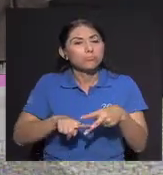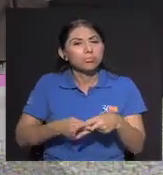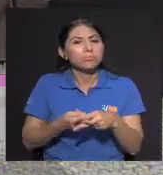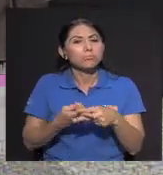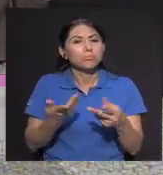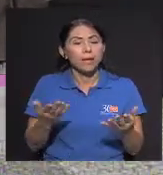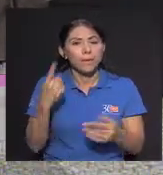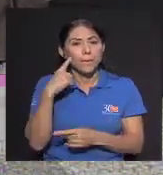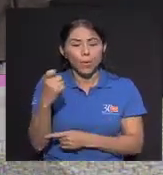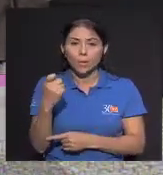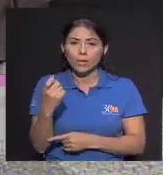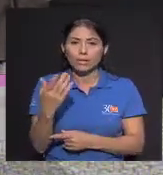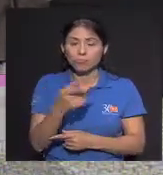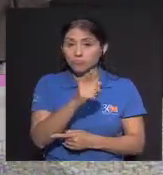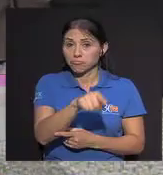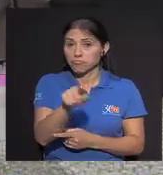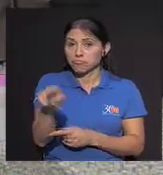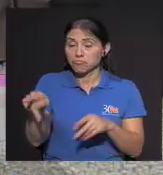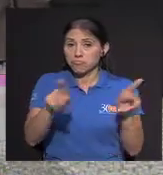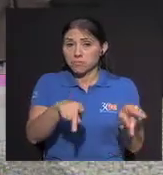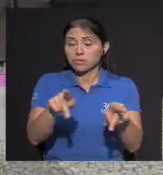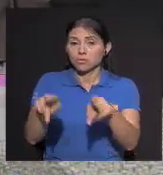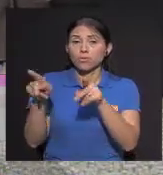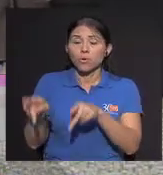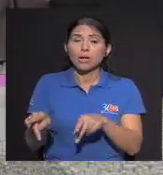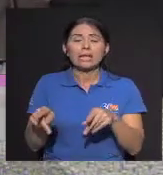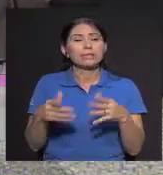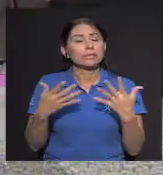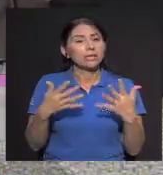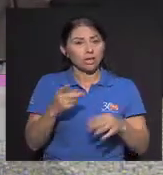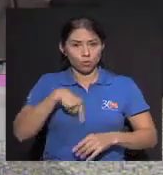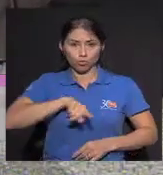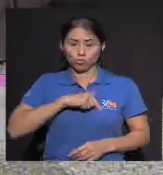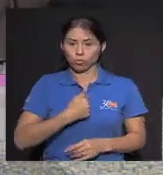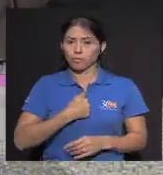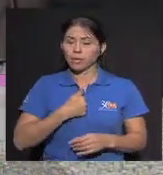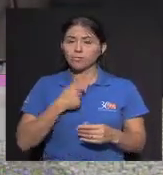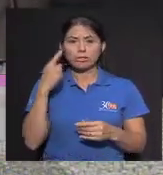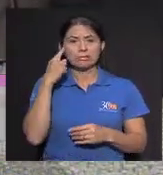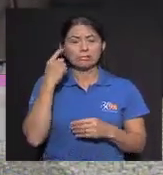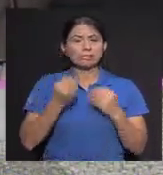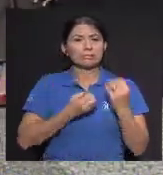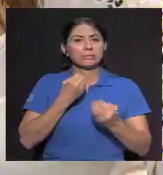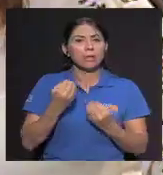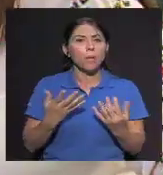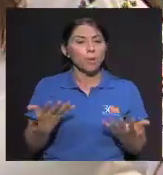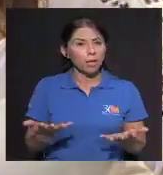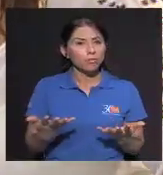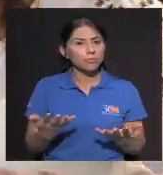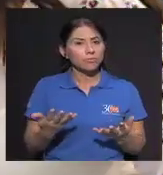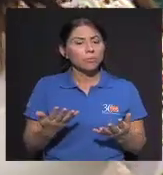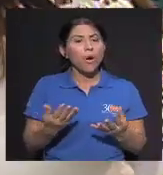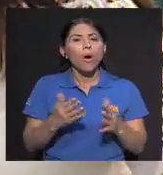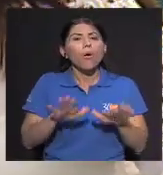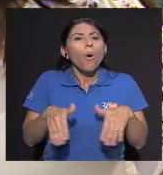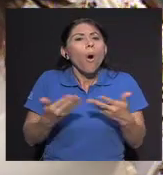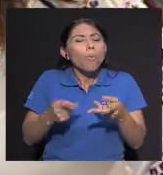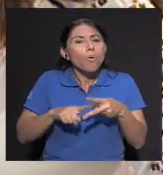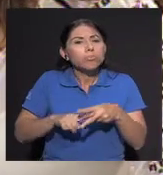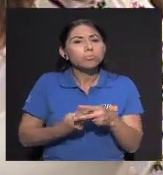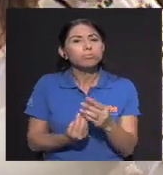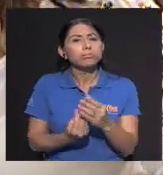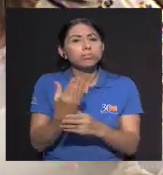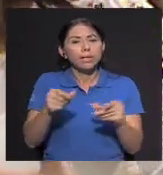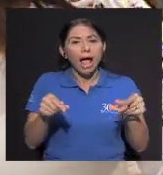¿Verdad, Pablo? Porque ha sido como también una de las inquietudes que hemos tenido A lo largo también de la elaboración de estas preguntas Decíamos, bueno, ¿cómo se